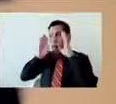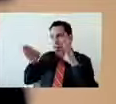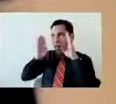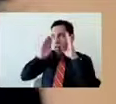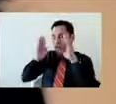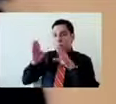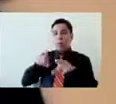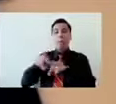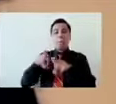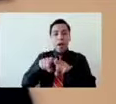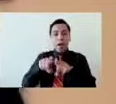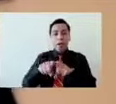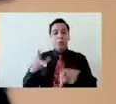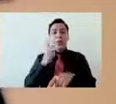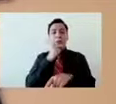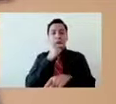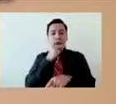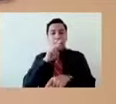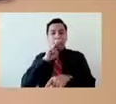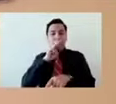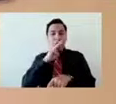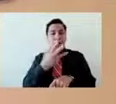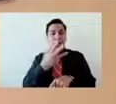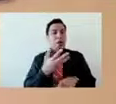hermanos, mis papás ya fallecieron y